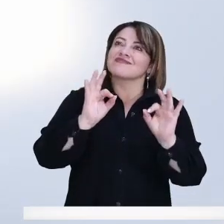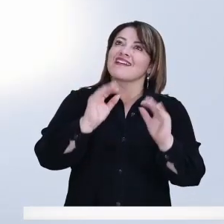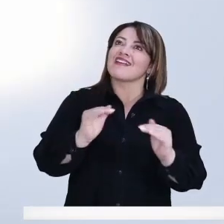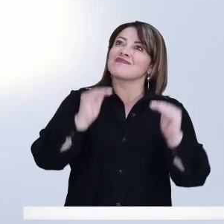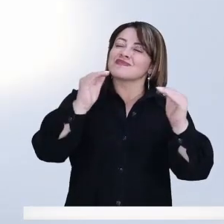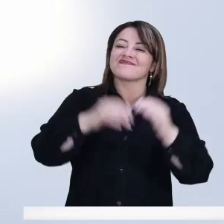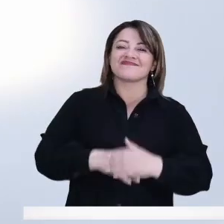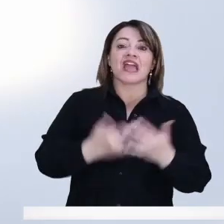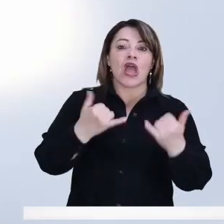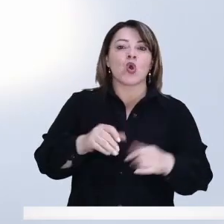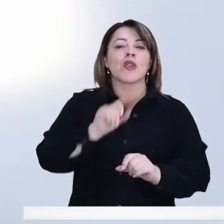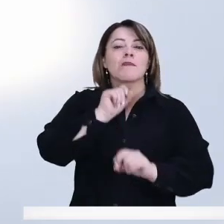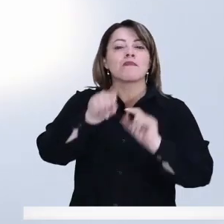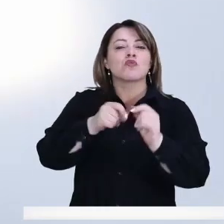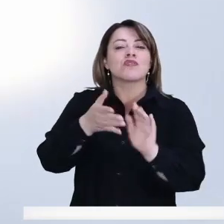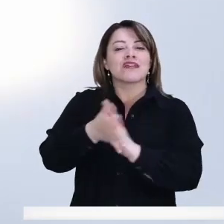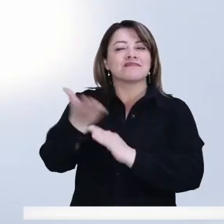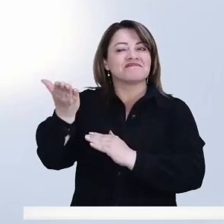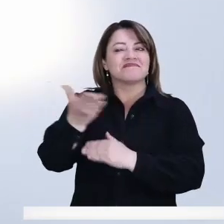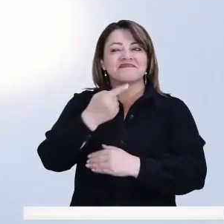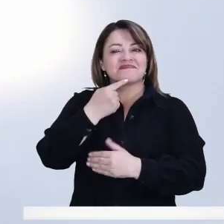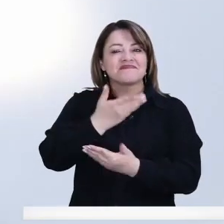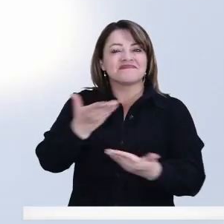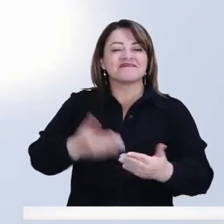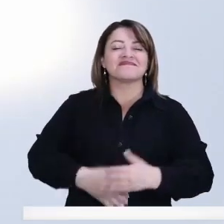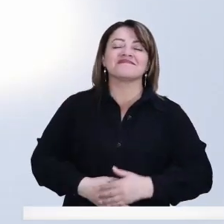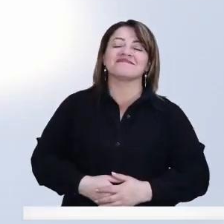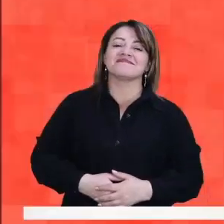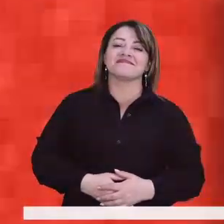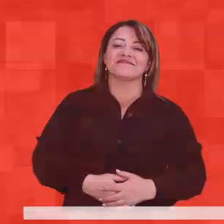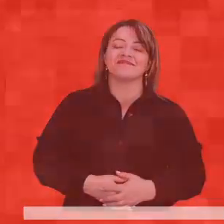esta respuesta nos vamos a conocer la trivia de la semana.